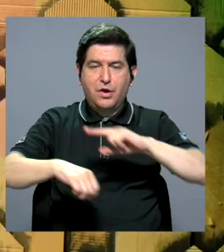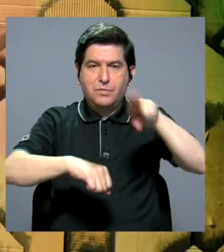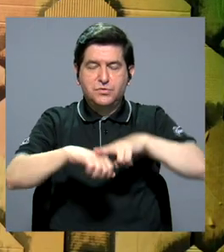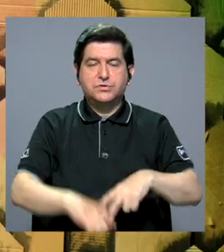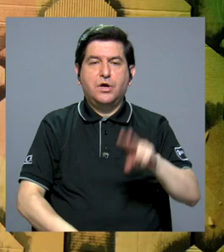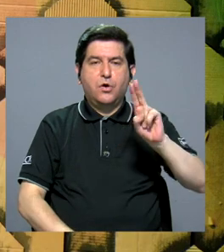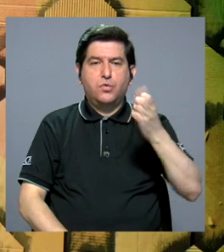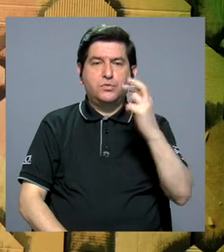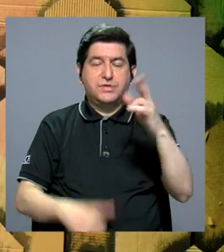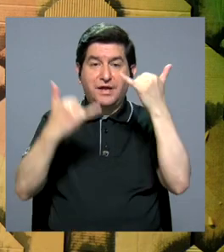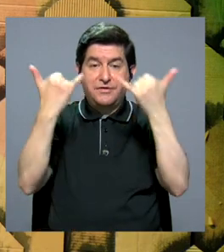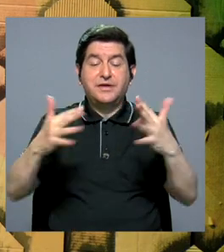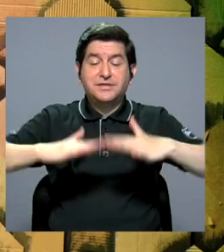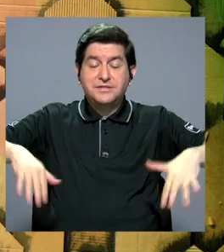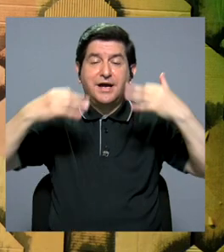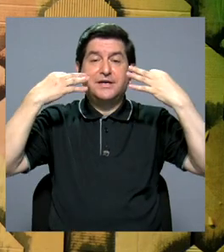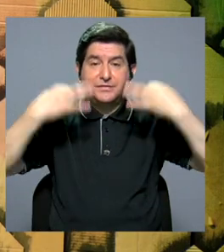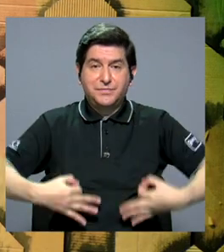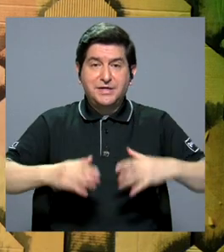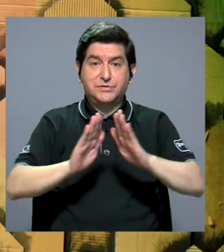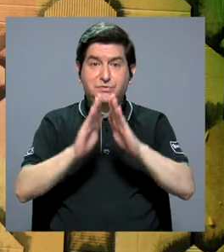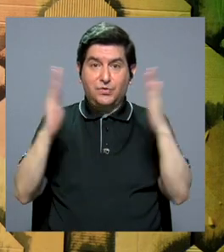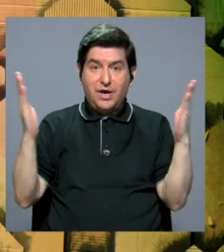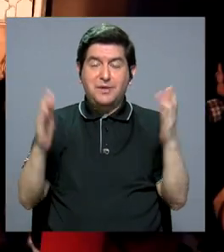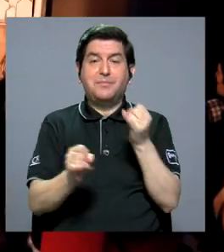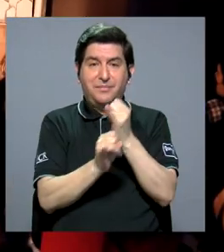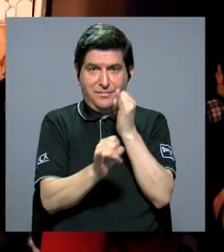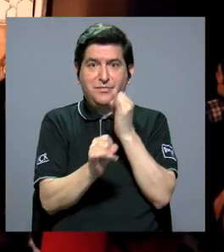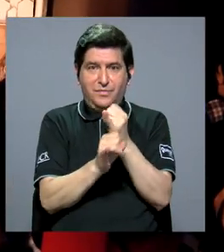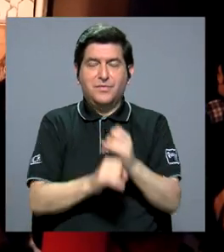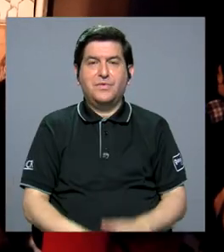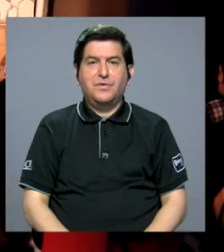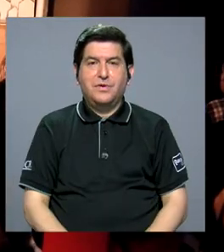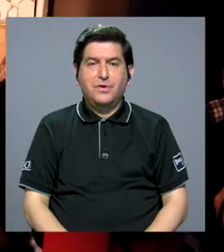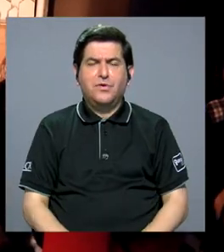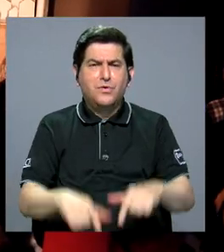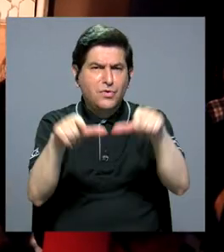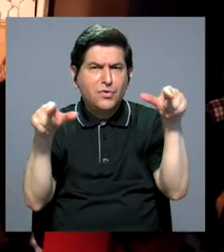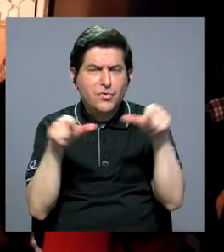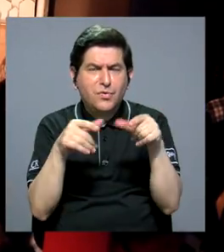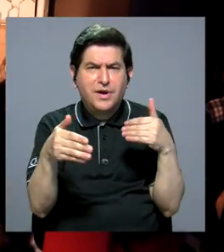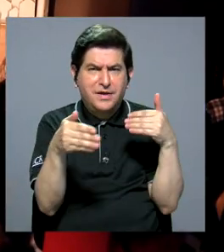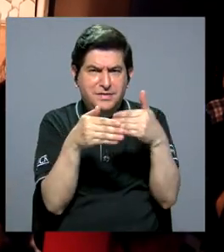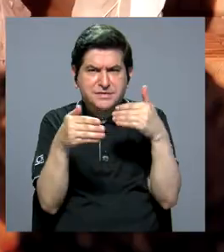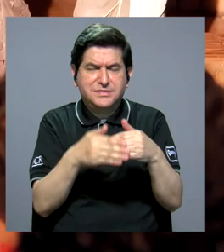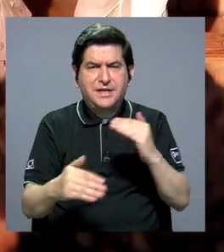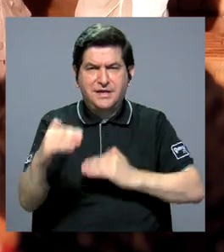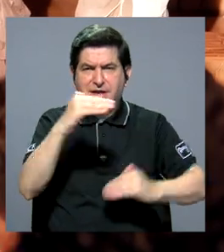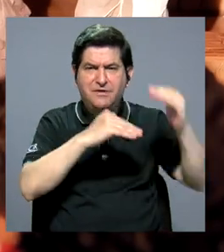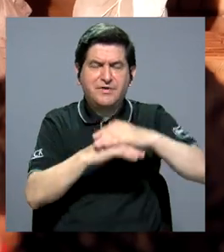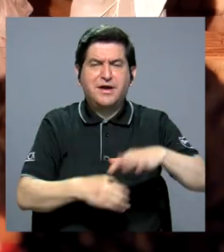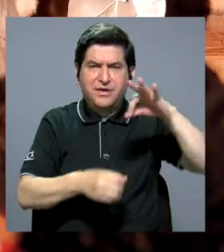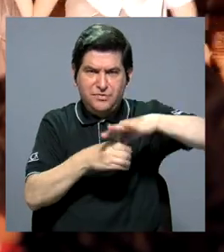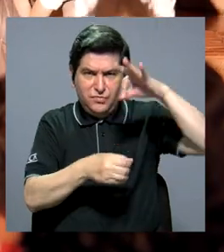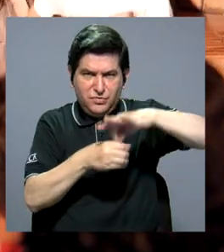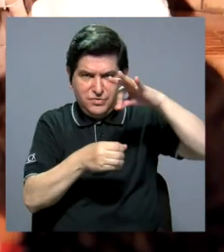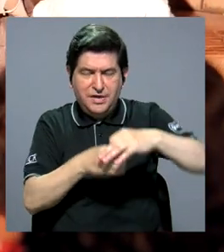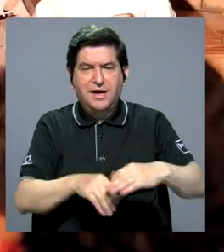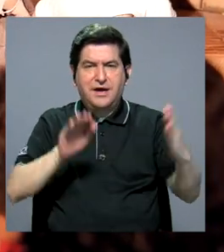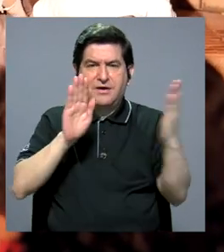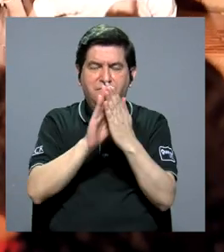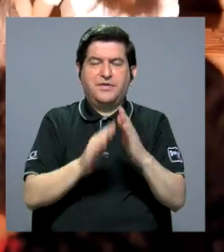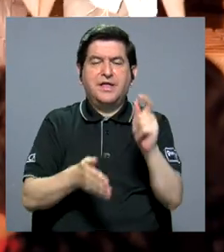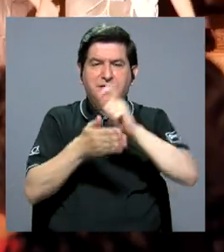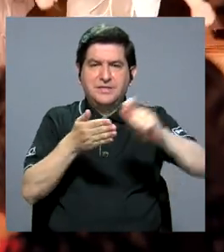por fin destinó un espacio físico más amplio al instituto, el cual está ubicado contiguo a la Facultad de Agronomía, frente